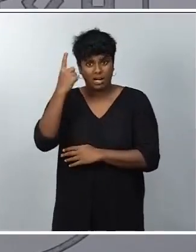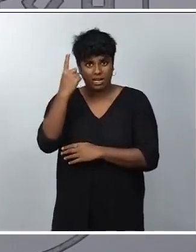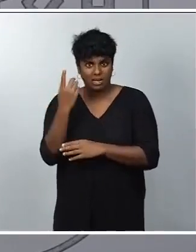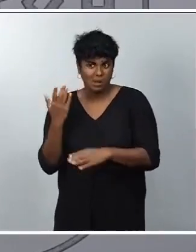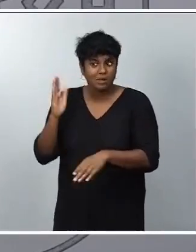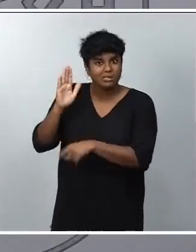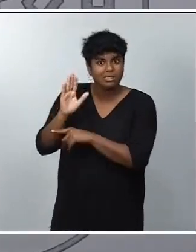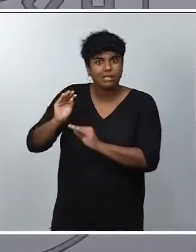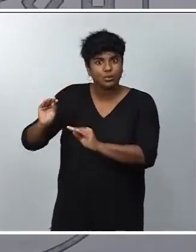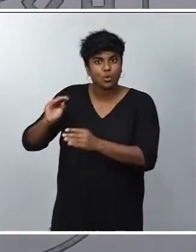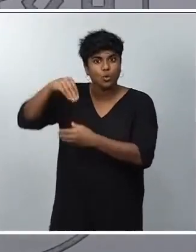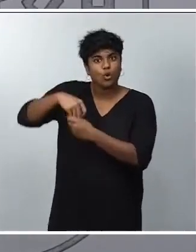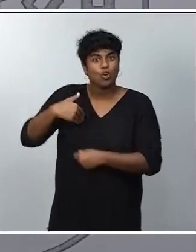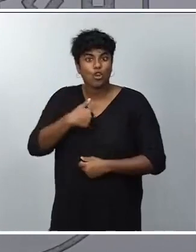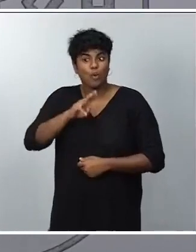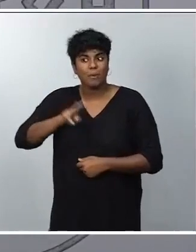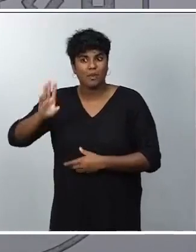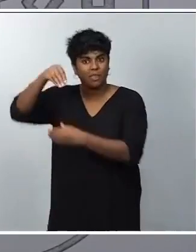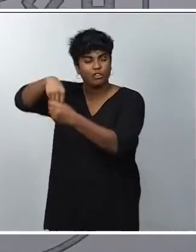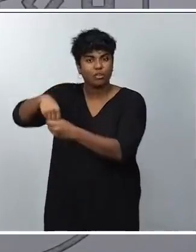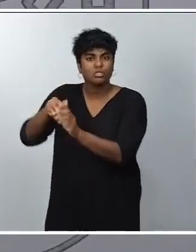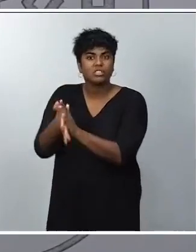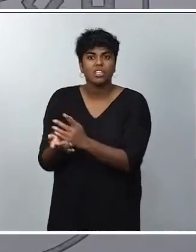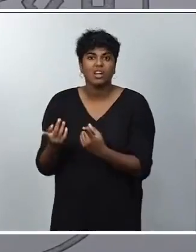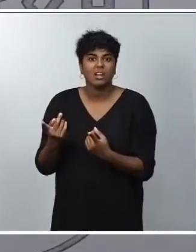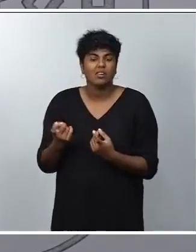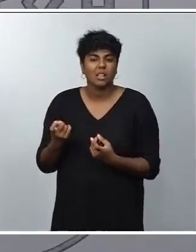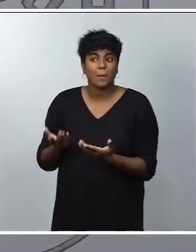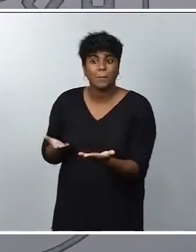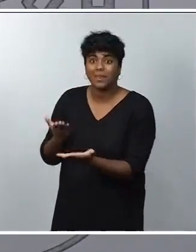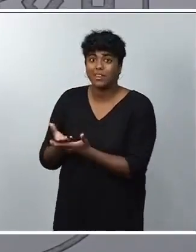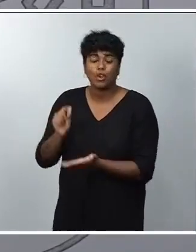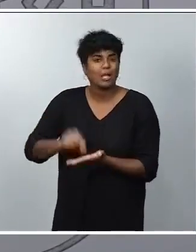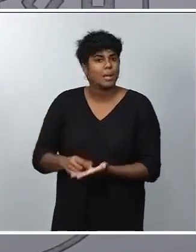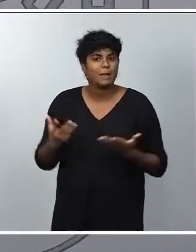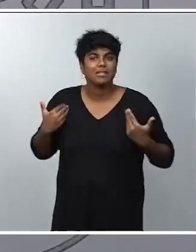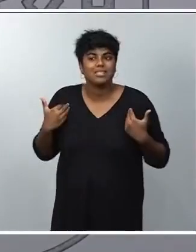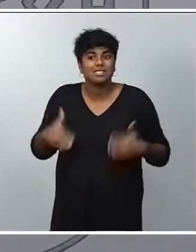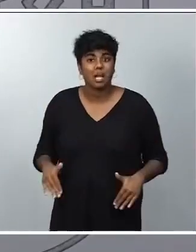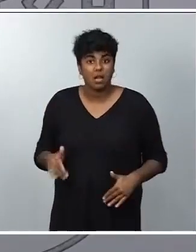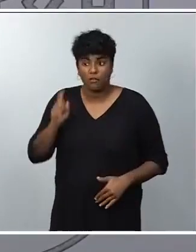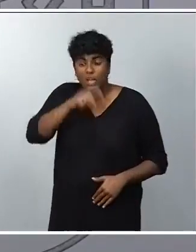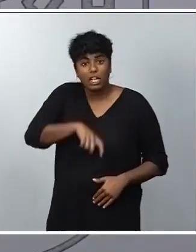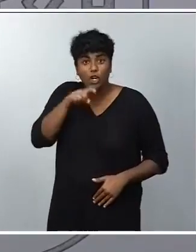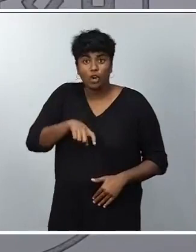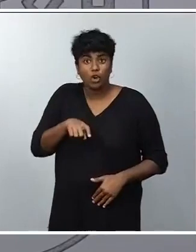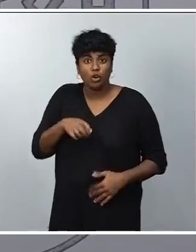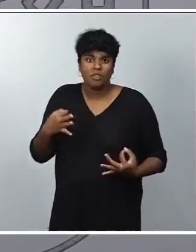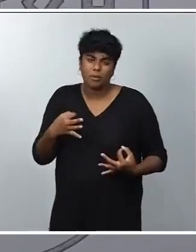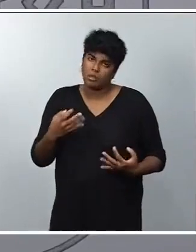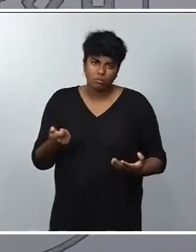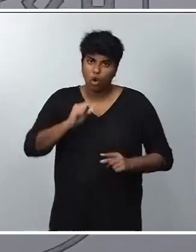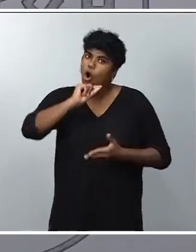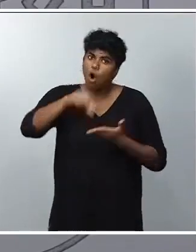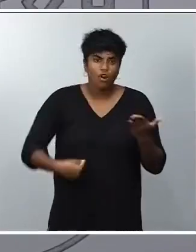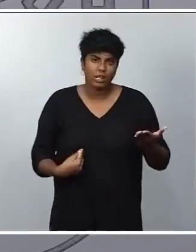en el Partido Popular requerirían de la petición inmediata del señor Feijó para que la rectificara